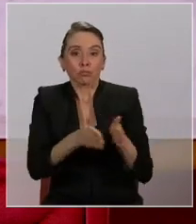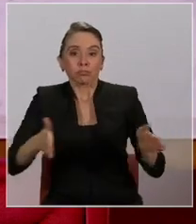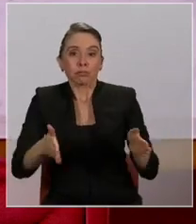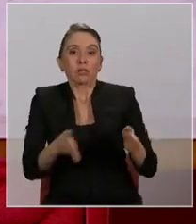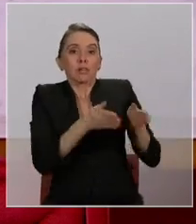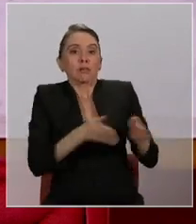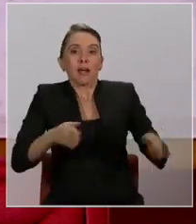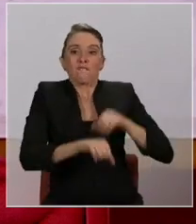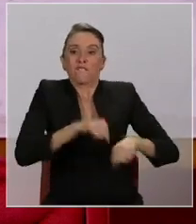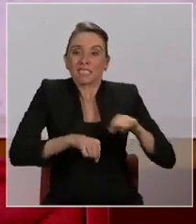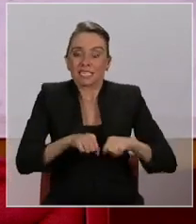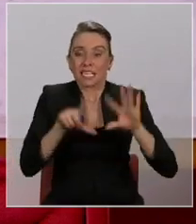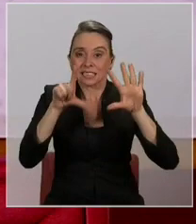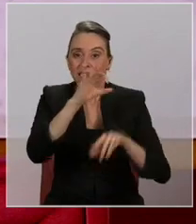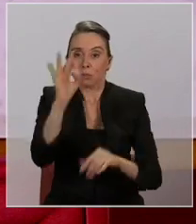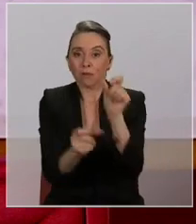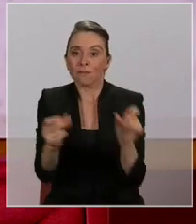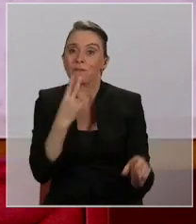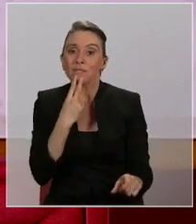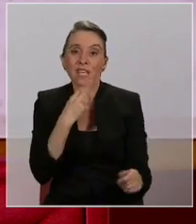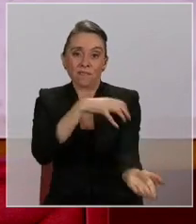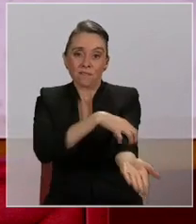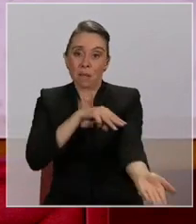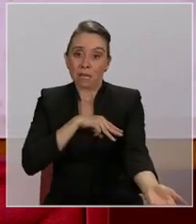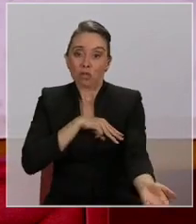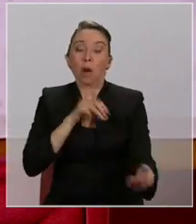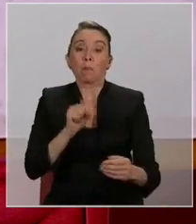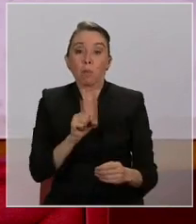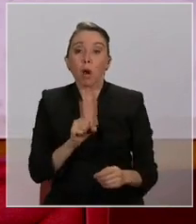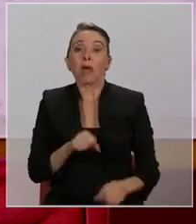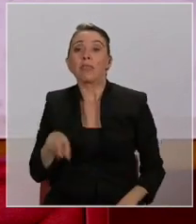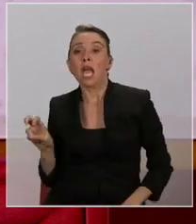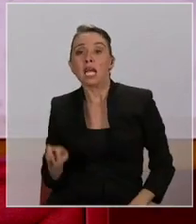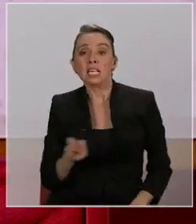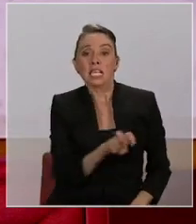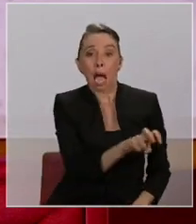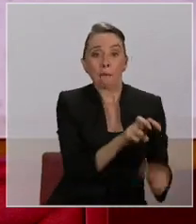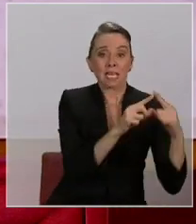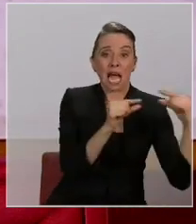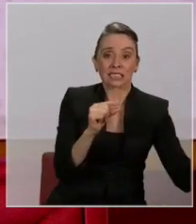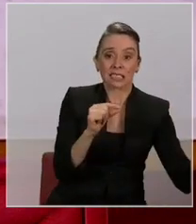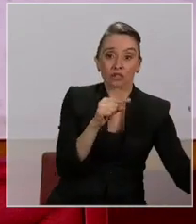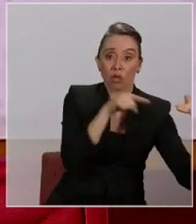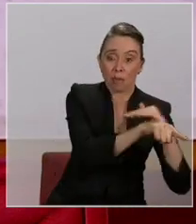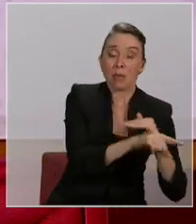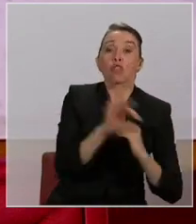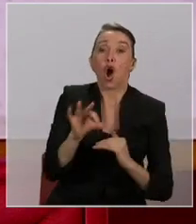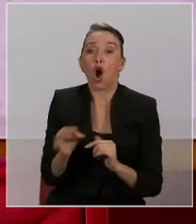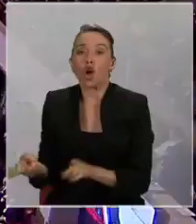de los habitantes de la región metropolitana van a poder caminar o pedalear hasta una estación del metro.